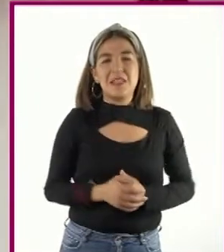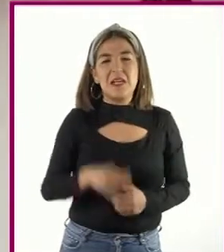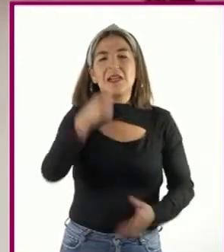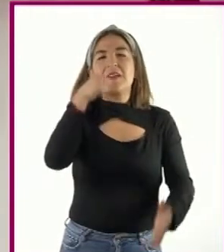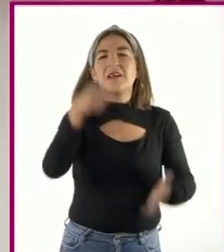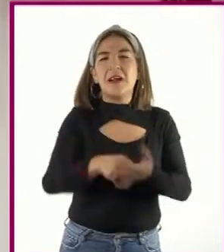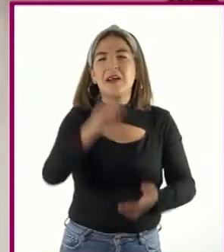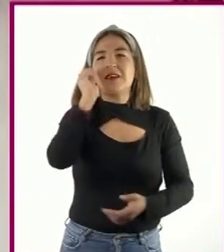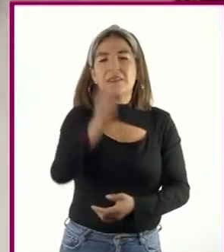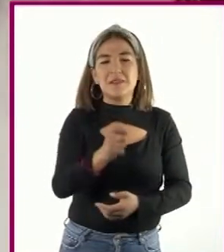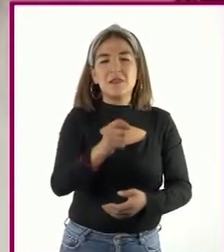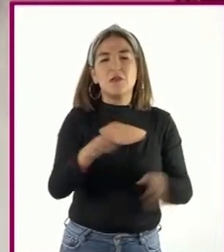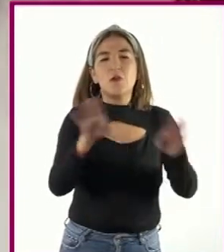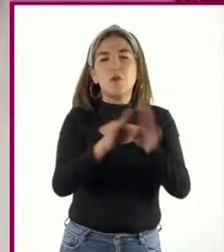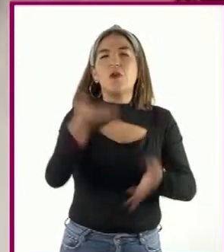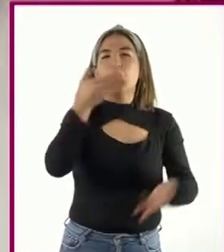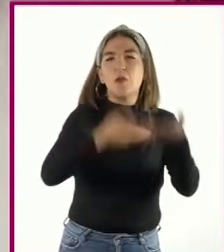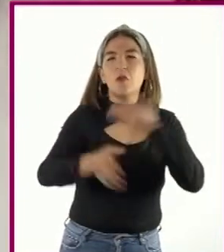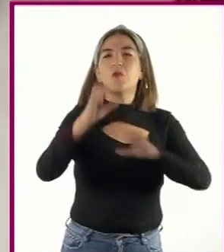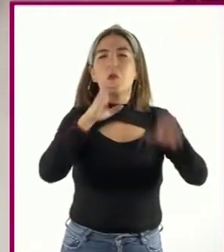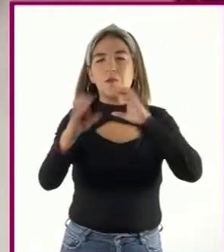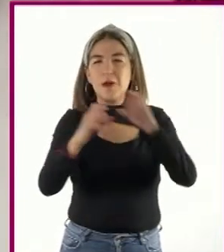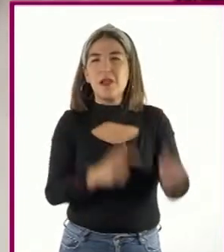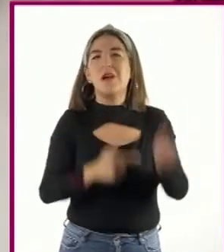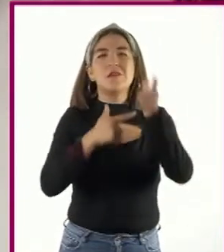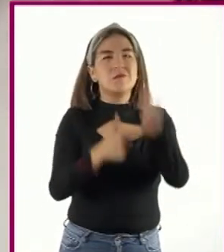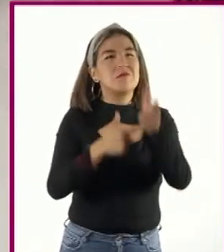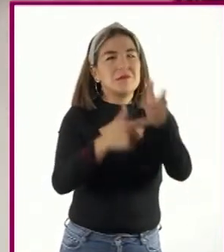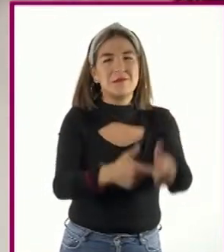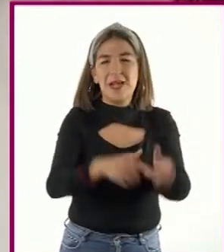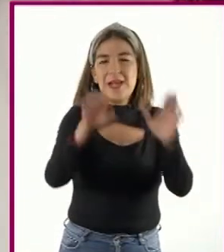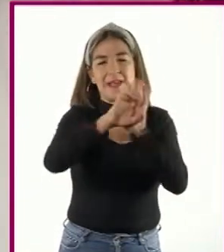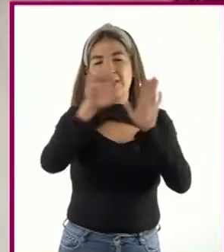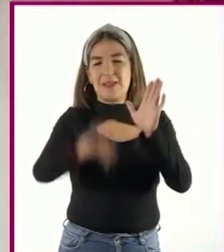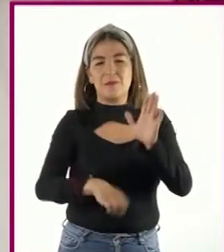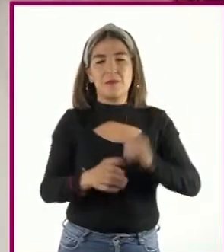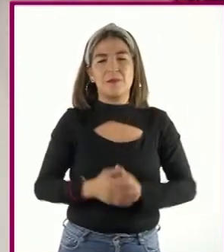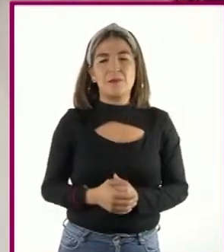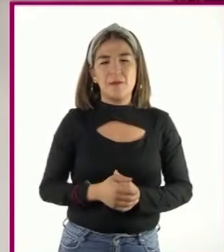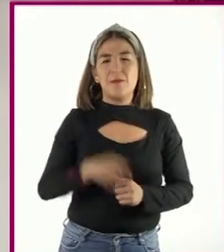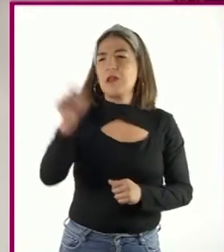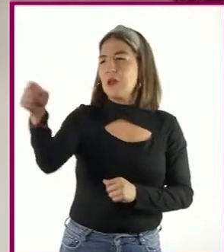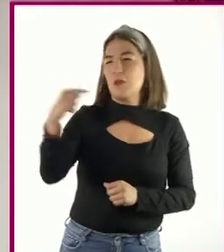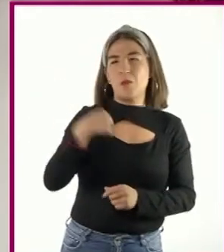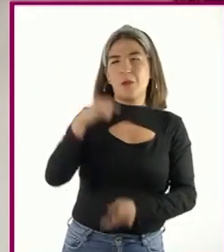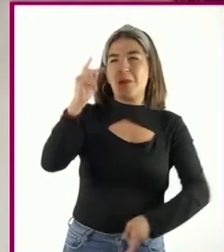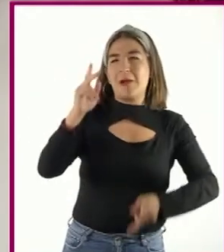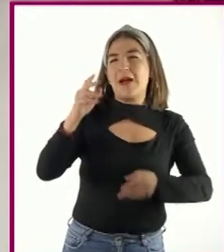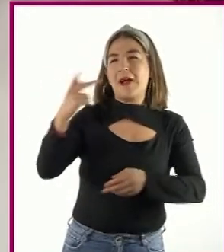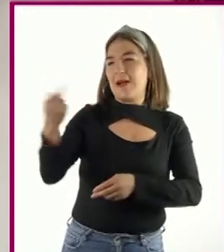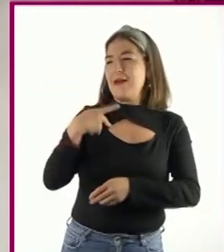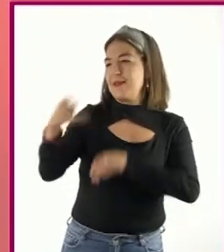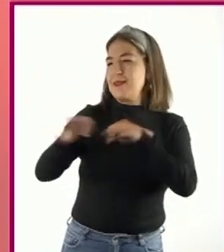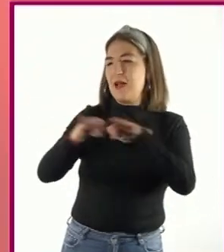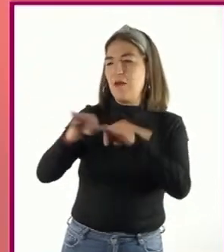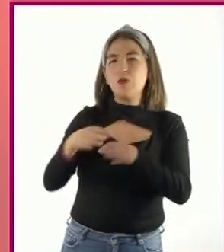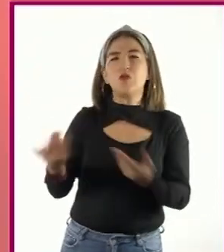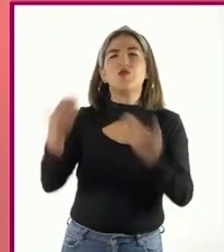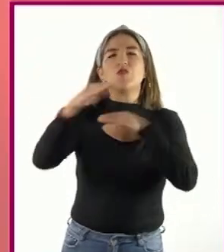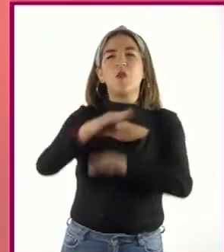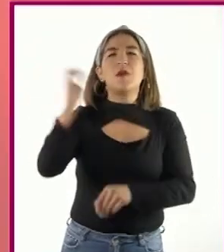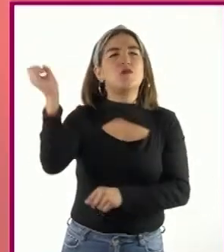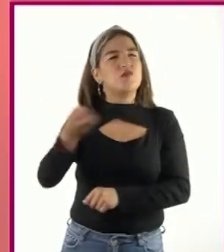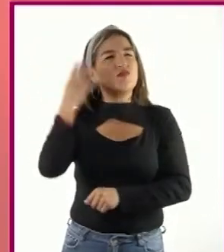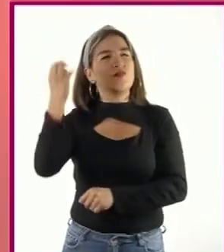cartas propician la comunicación constante. Por ejemplo, si tú y yo estuviéramos trabajando en un discurso